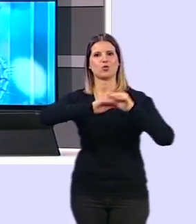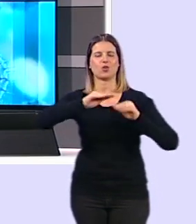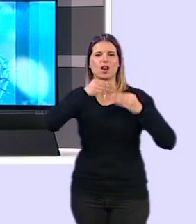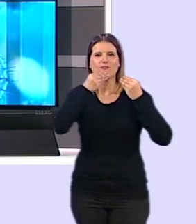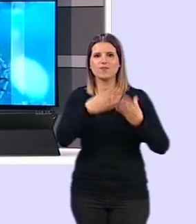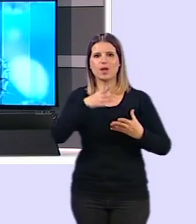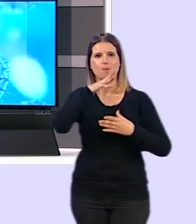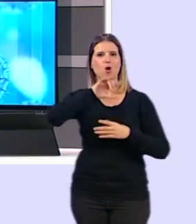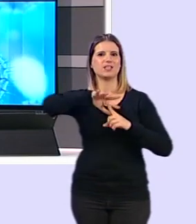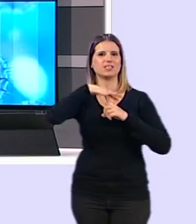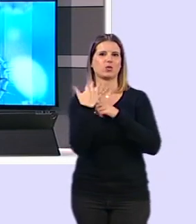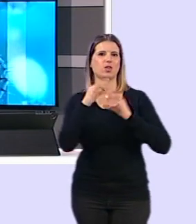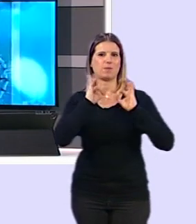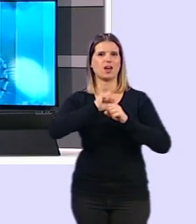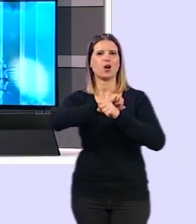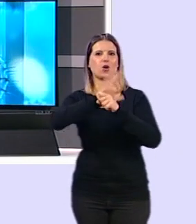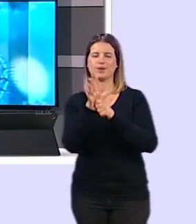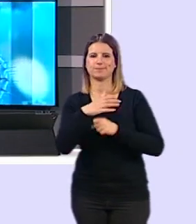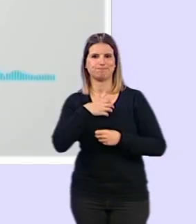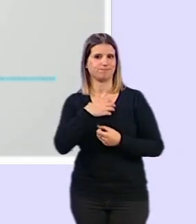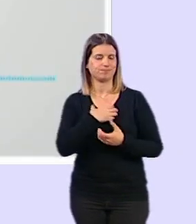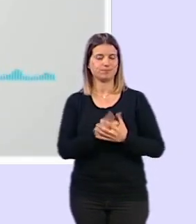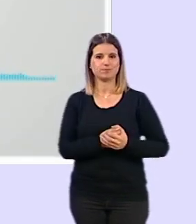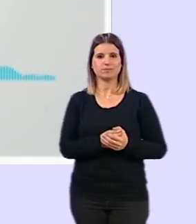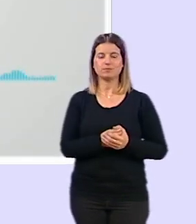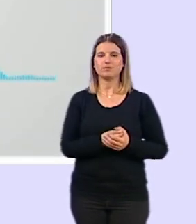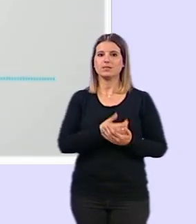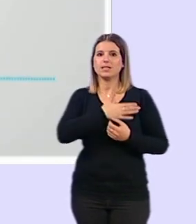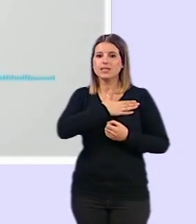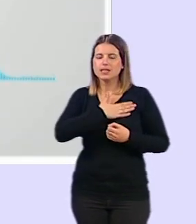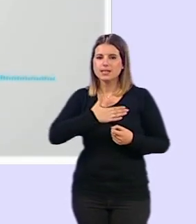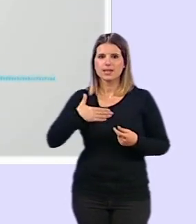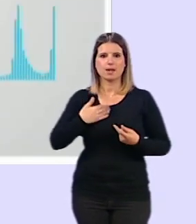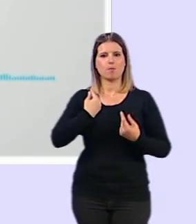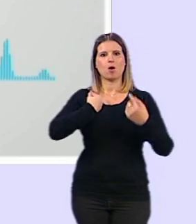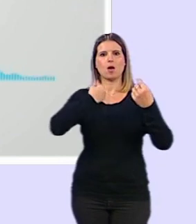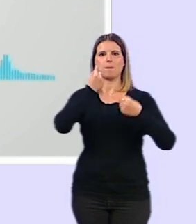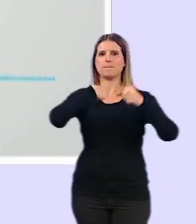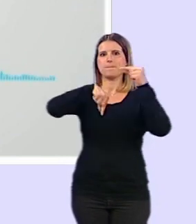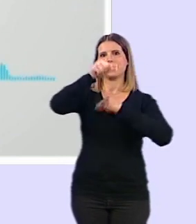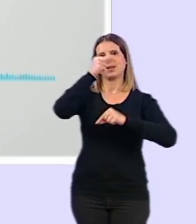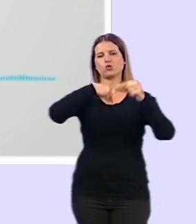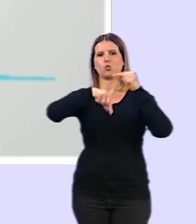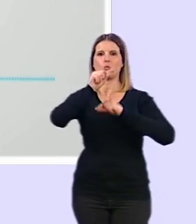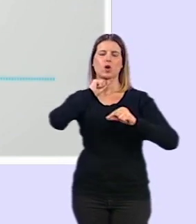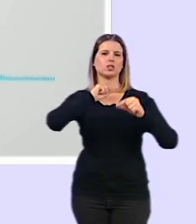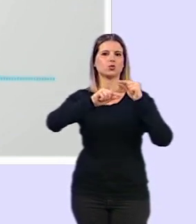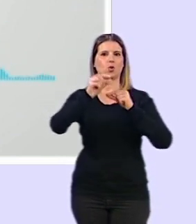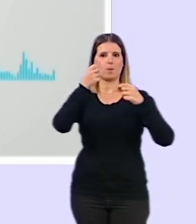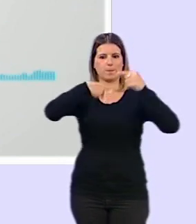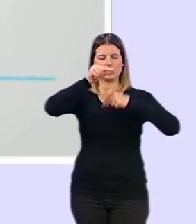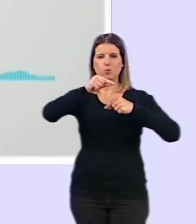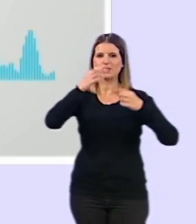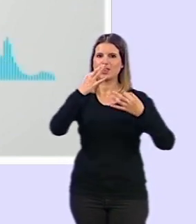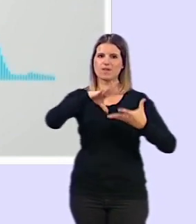derivada de la pandemia del coronavirus. Hacer una transición, un presupuesto, llamémosle patriótico, de tener una